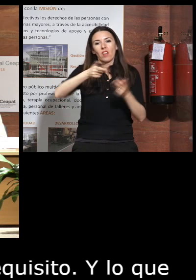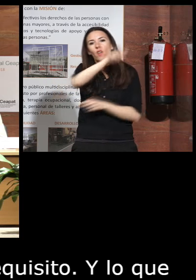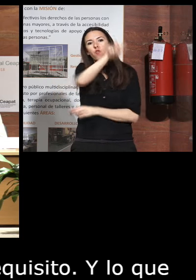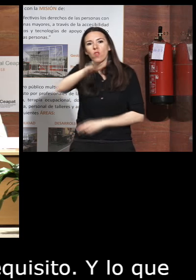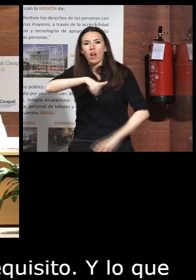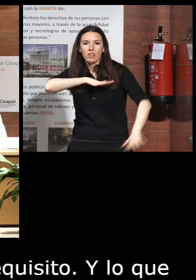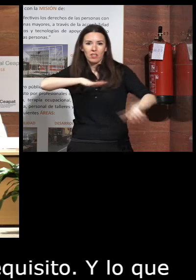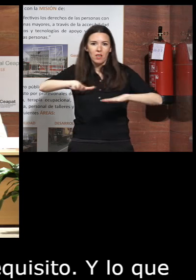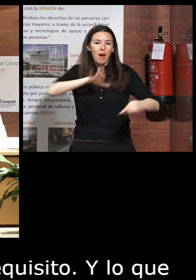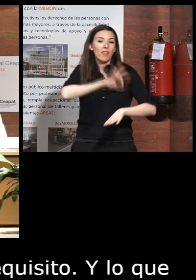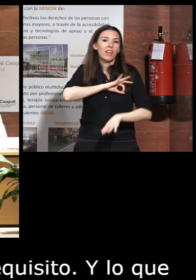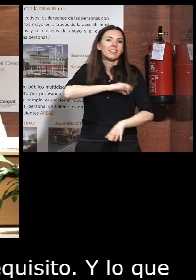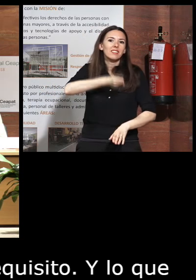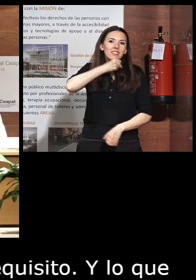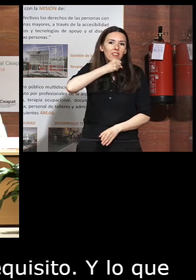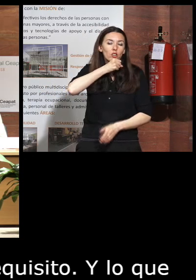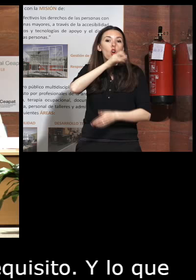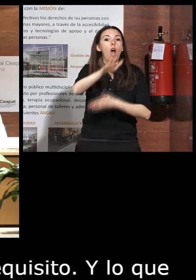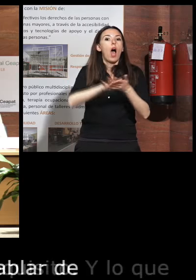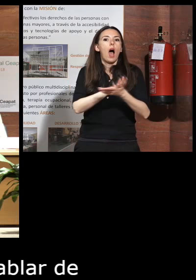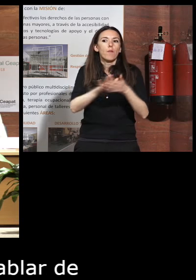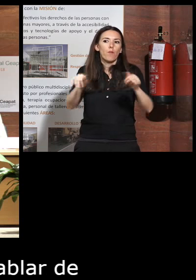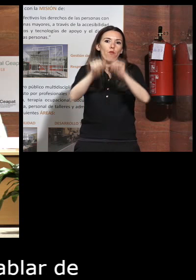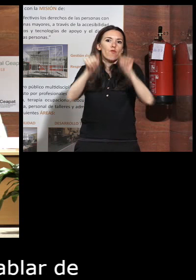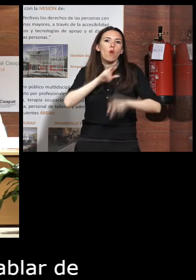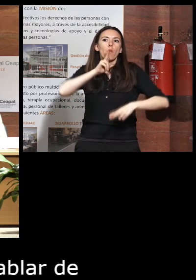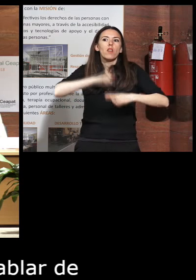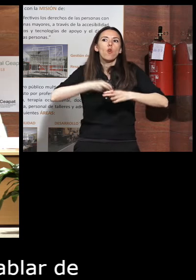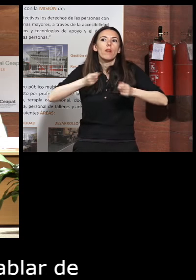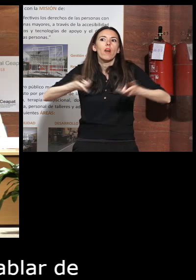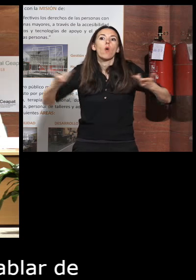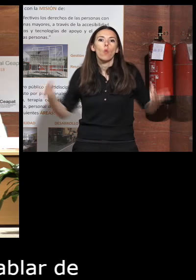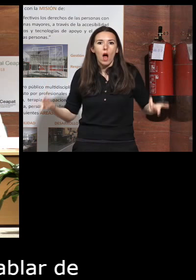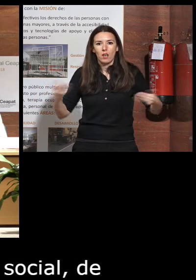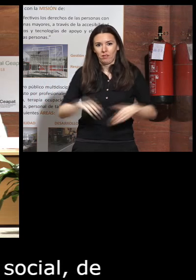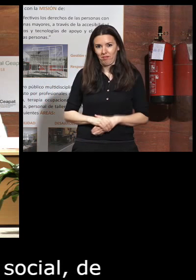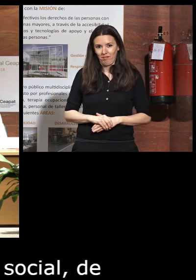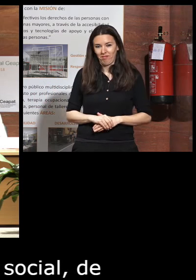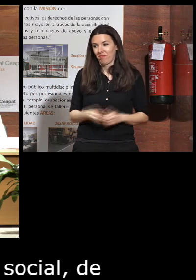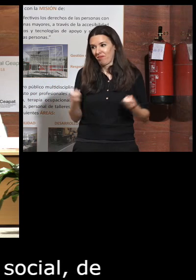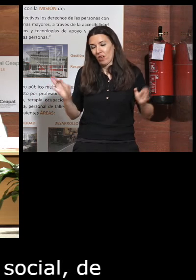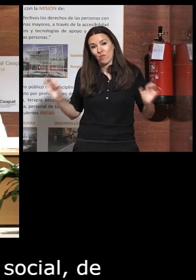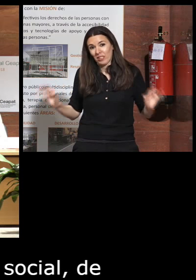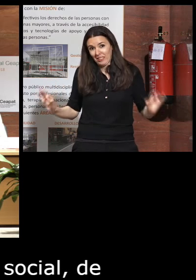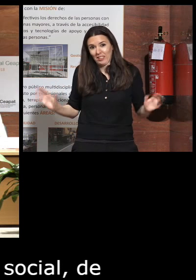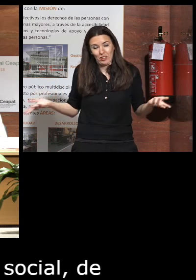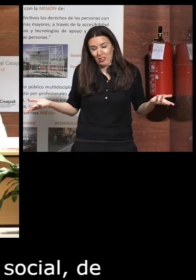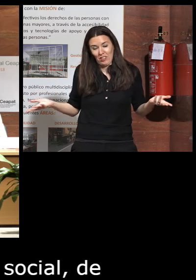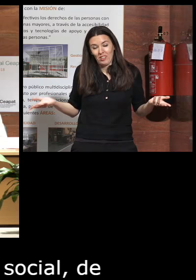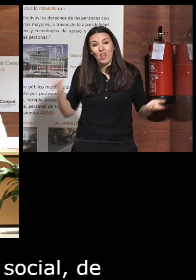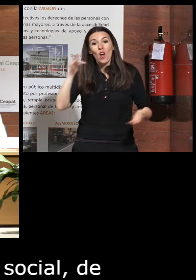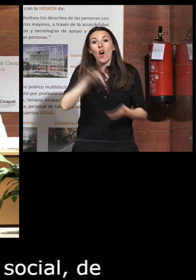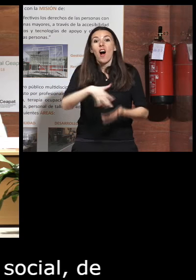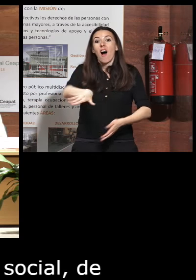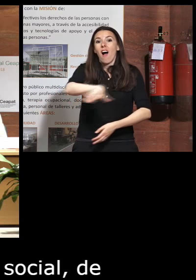de seniors y hablaremos de qué manera llamarnos bueno pues eso estoy desde la